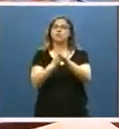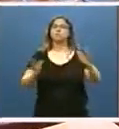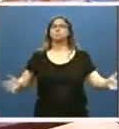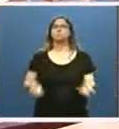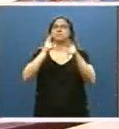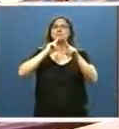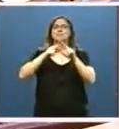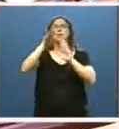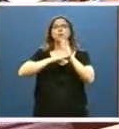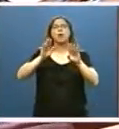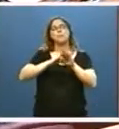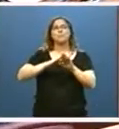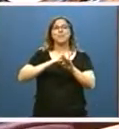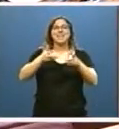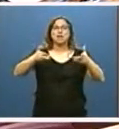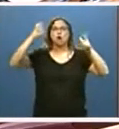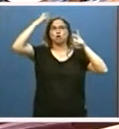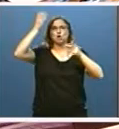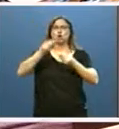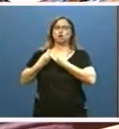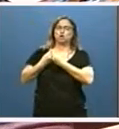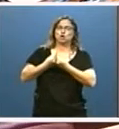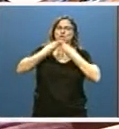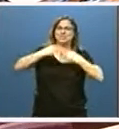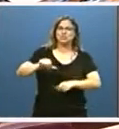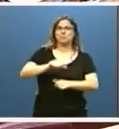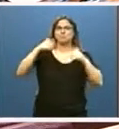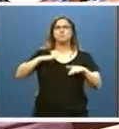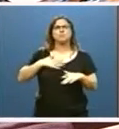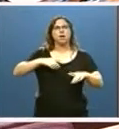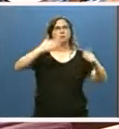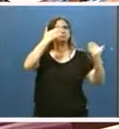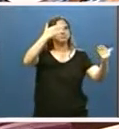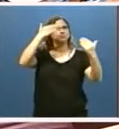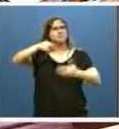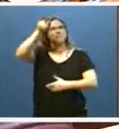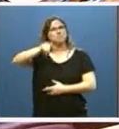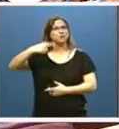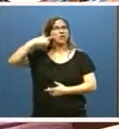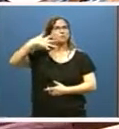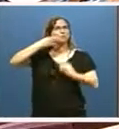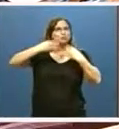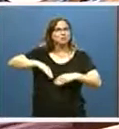Tronos que comparten historia y presente para las conmemoraciones de personajes históricos en los próximos años. ¡Gracias! ¡Gracias!